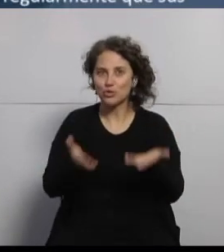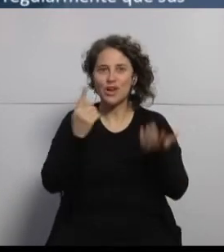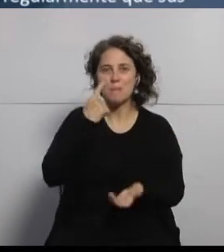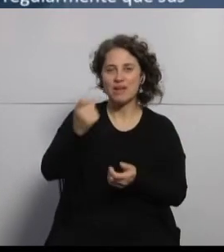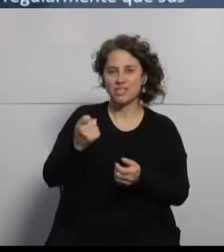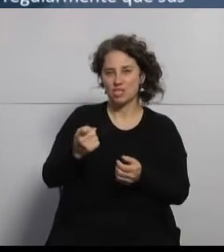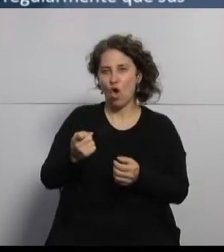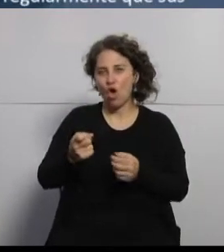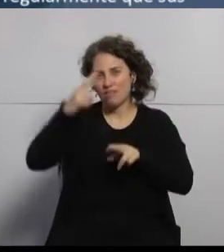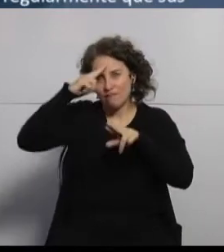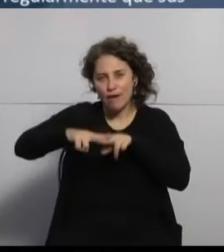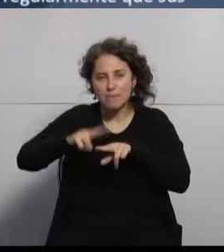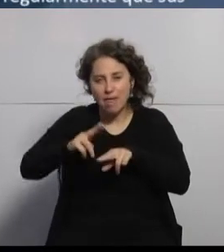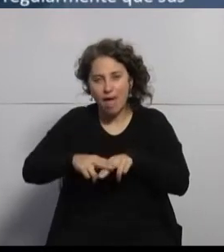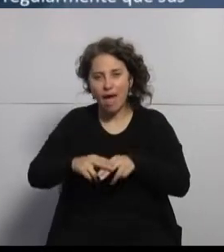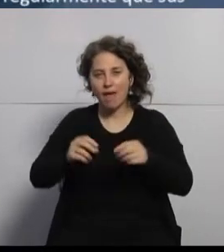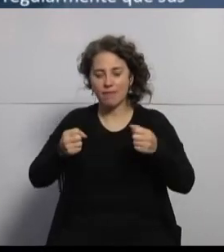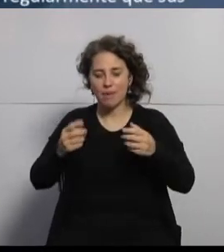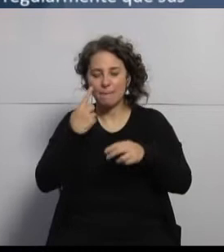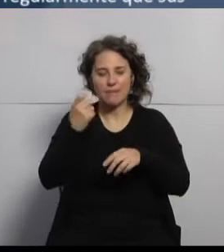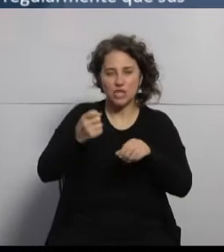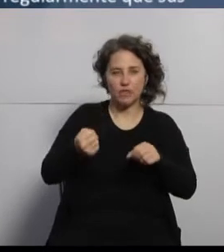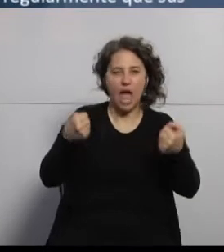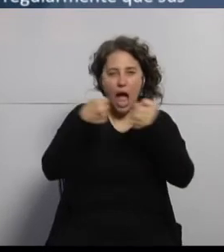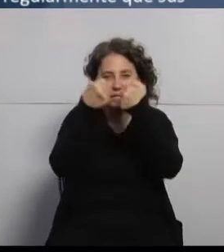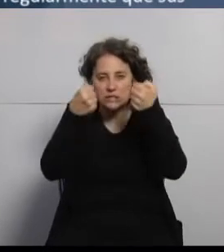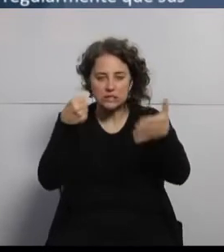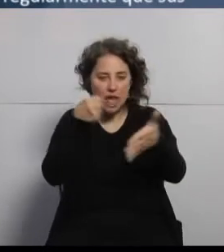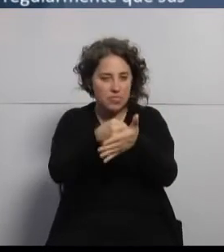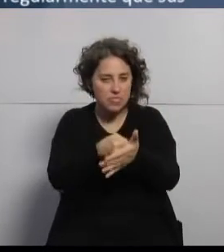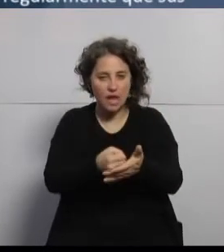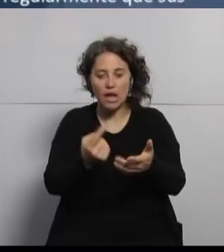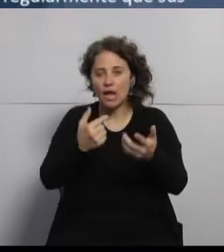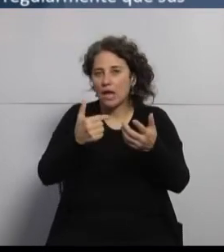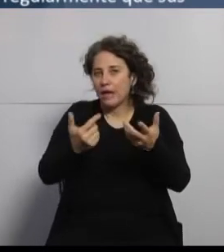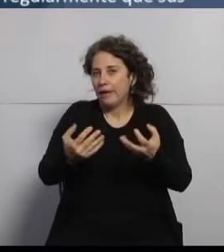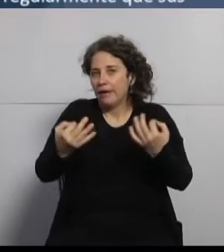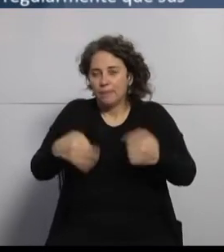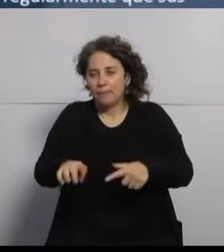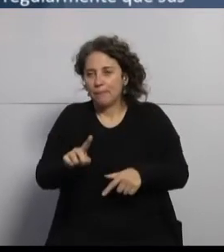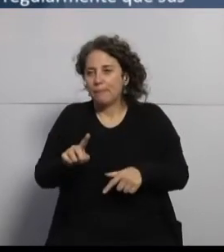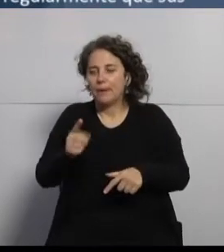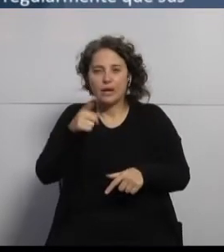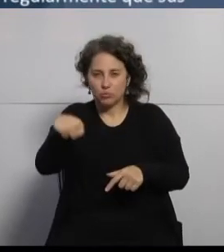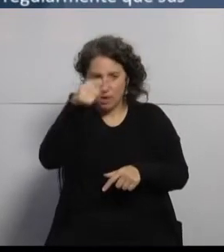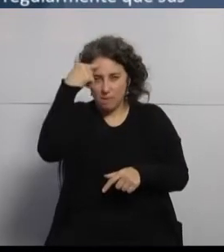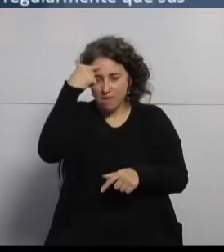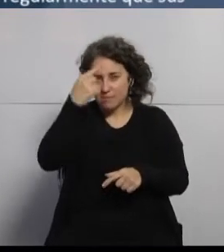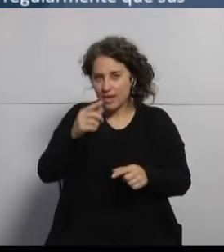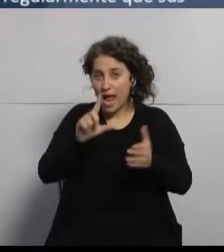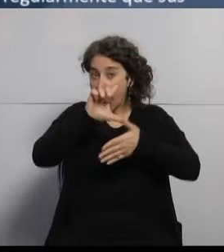readmisiones, accidentes, eventos de alto costo. Para que tengan una idea, en